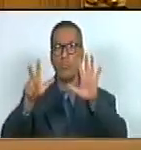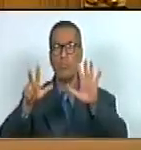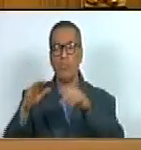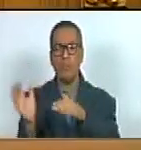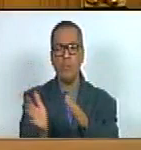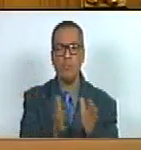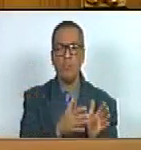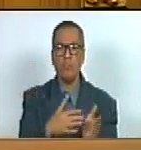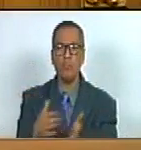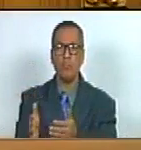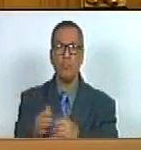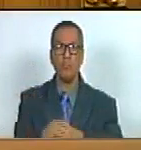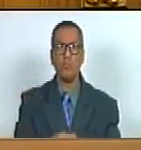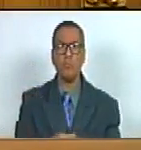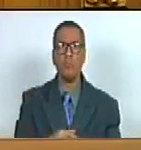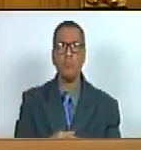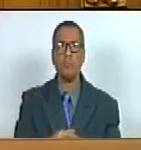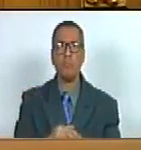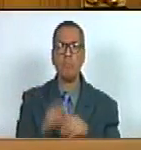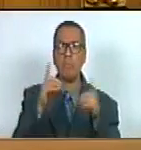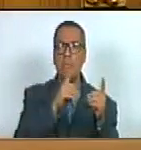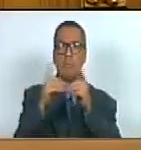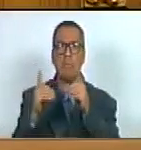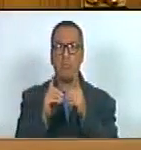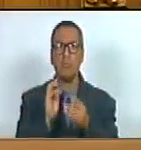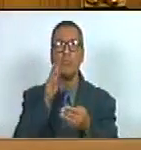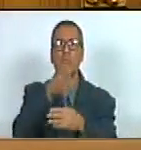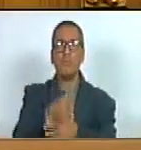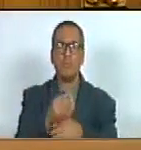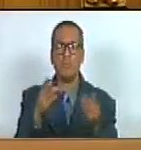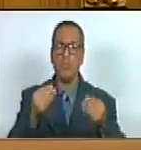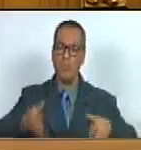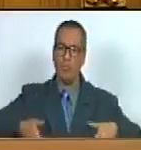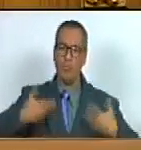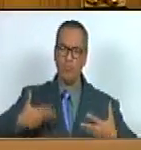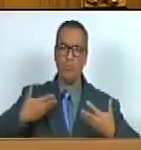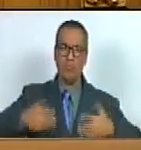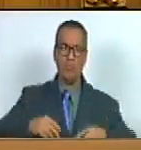marzo discutíamos y salíamos con mucha alegría